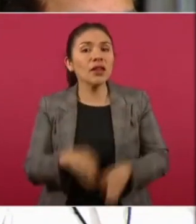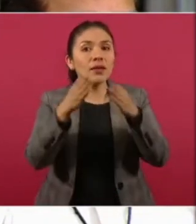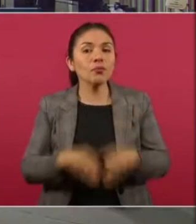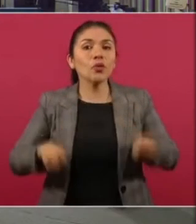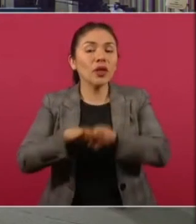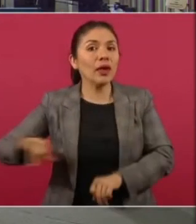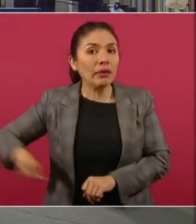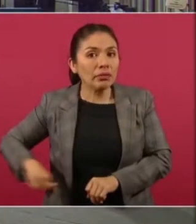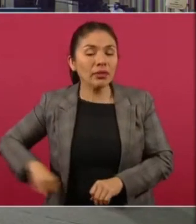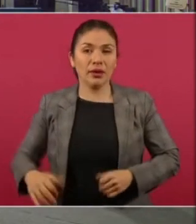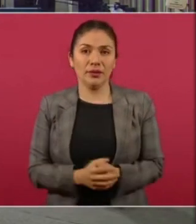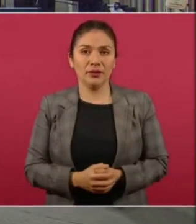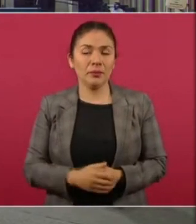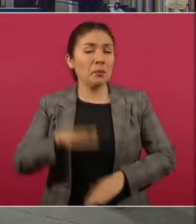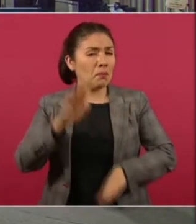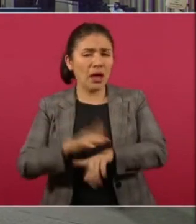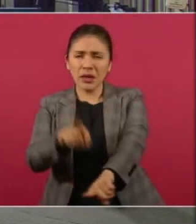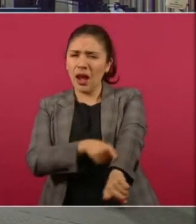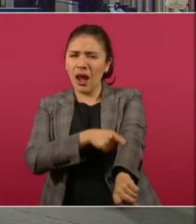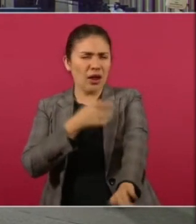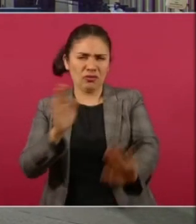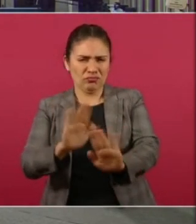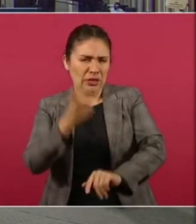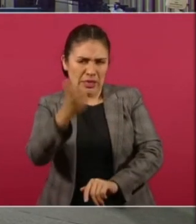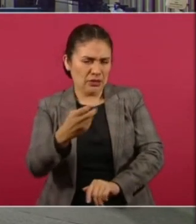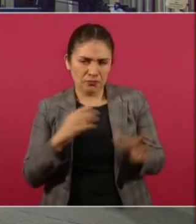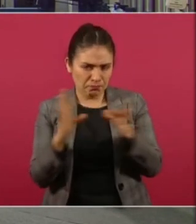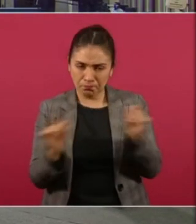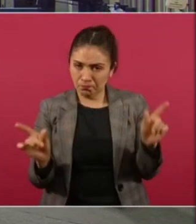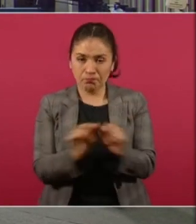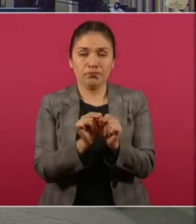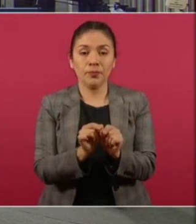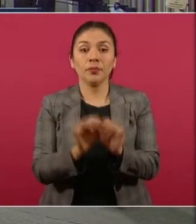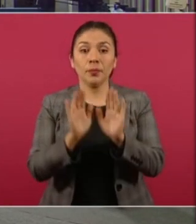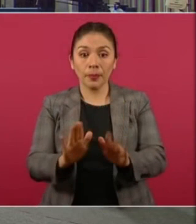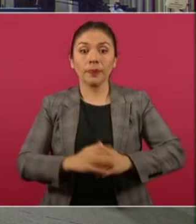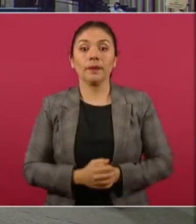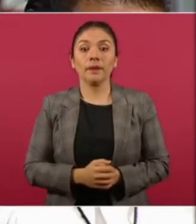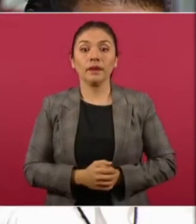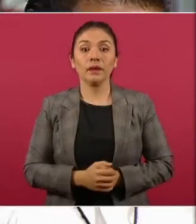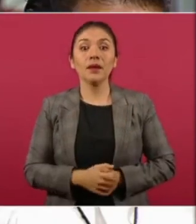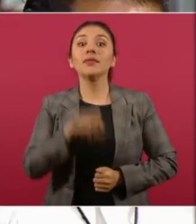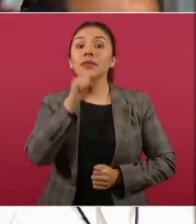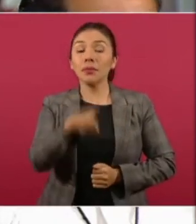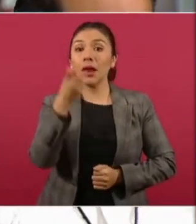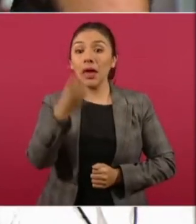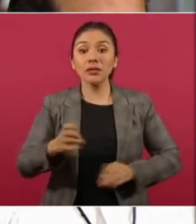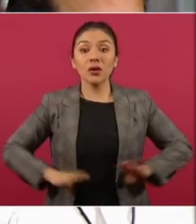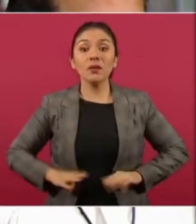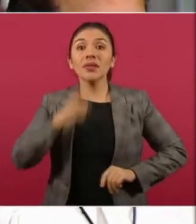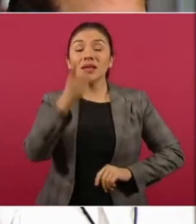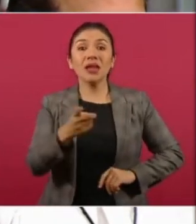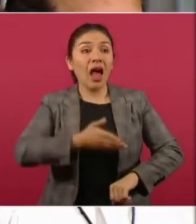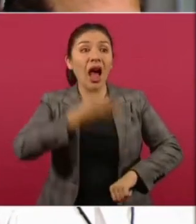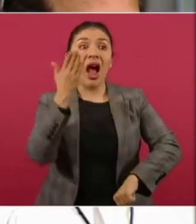interesa. Y para no alargar mucho este punto, eso se lo dejo ahí. Para no alargar, que tiene también que ver impunidad cero.